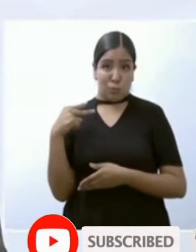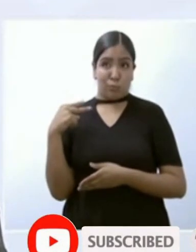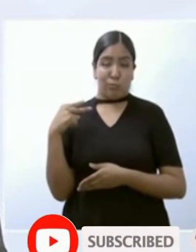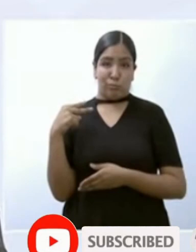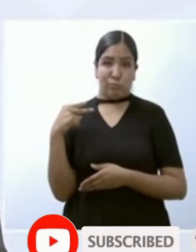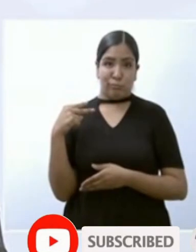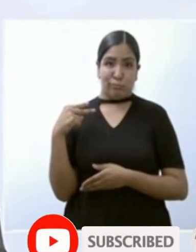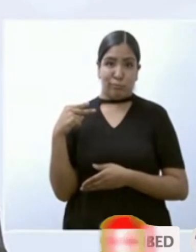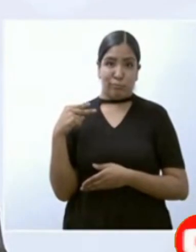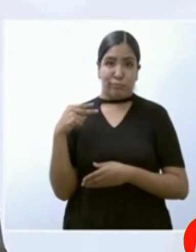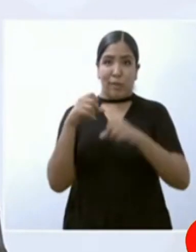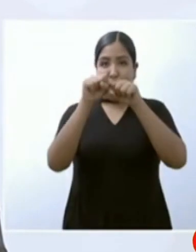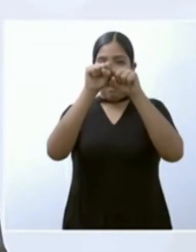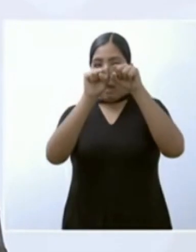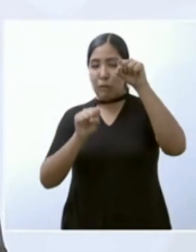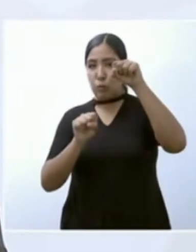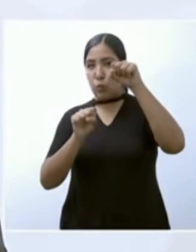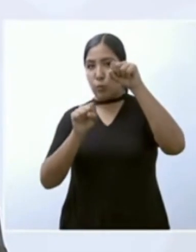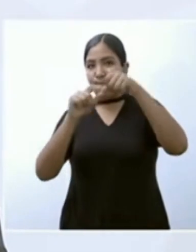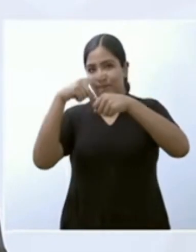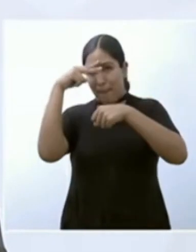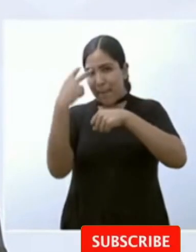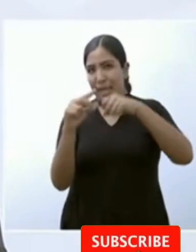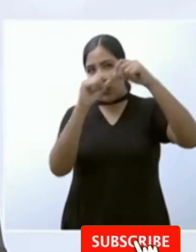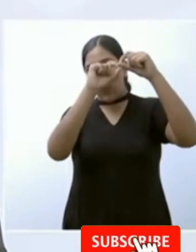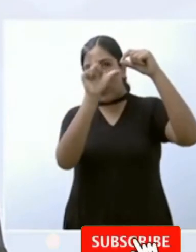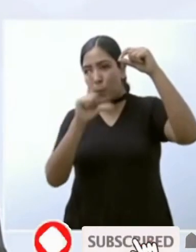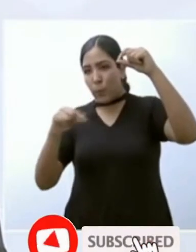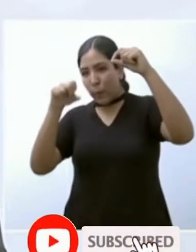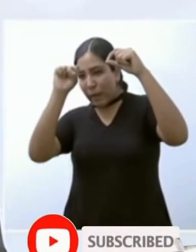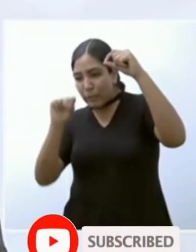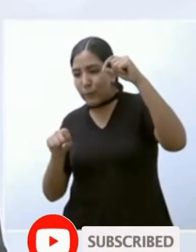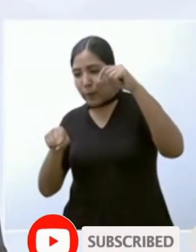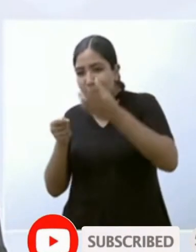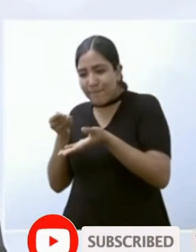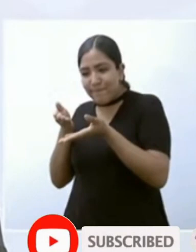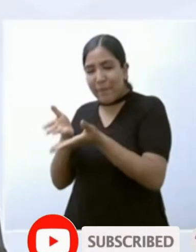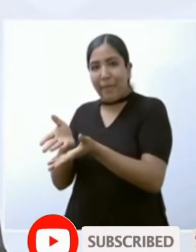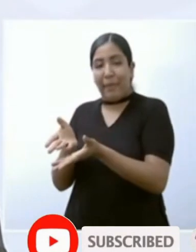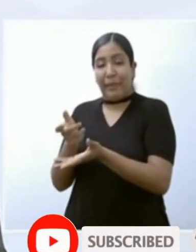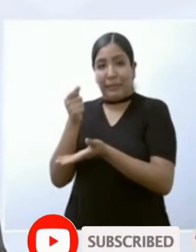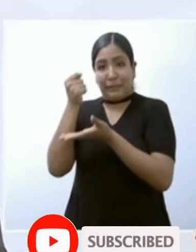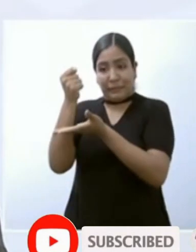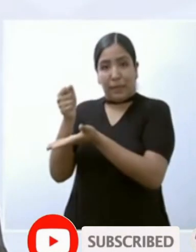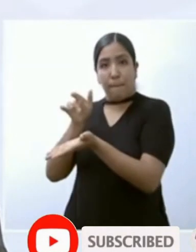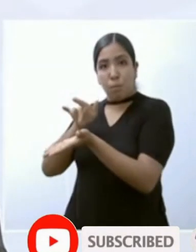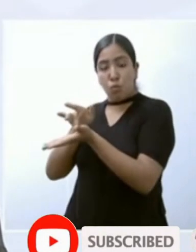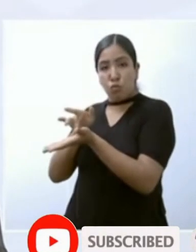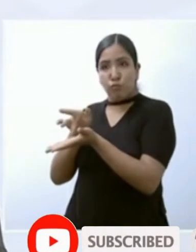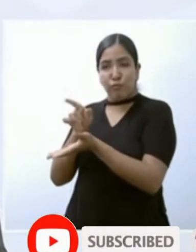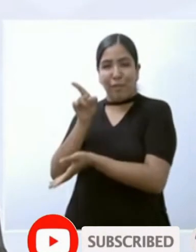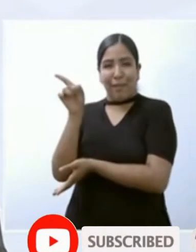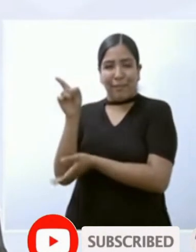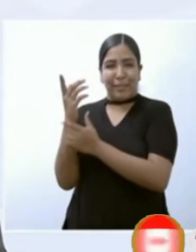sureste y al país por lo que aquí mencionó